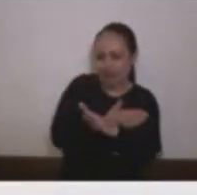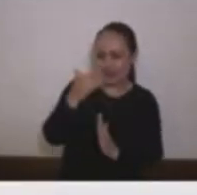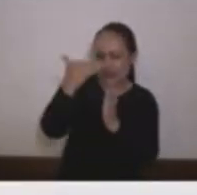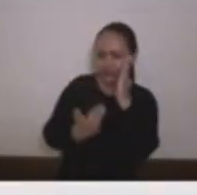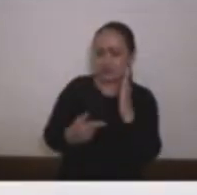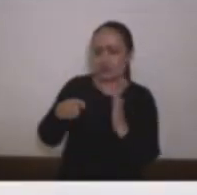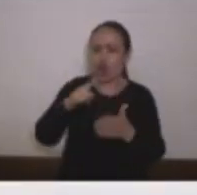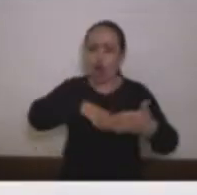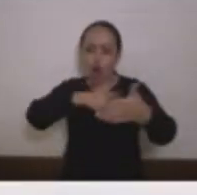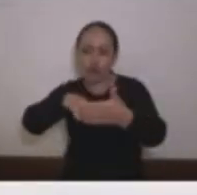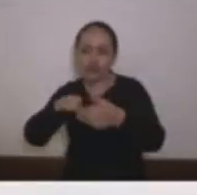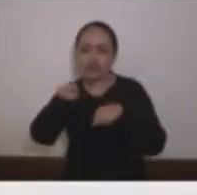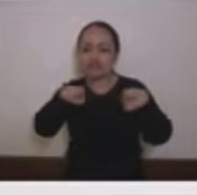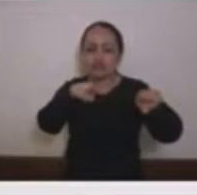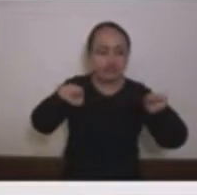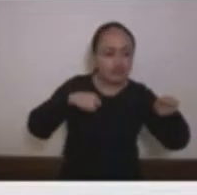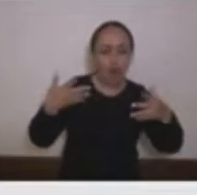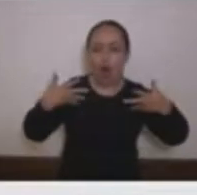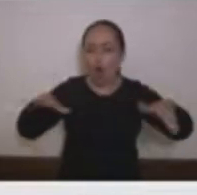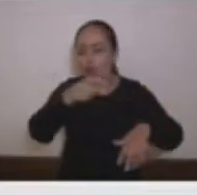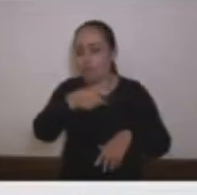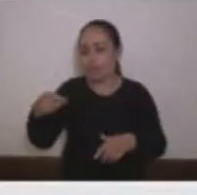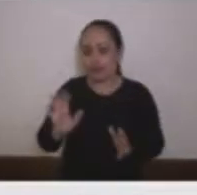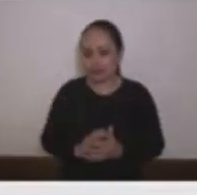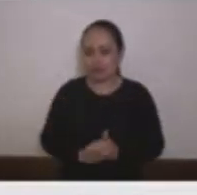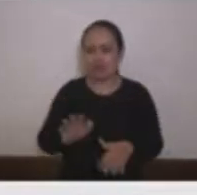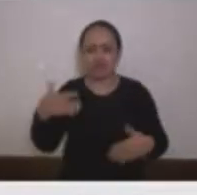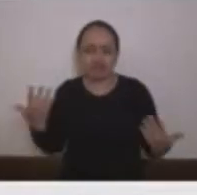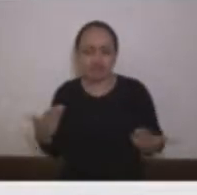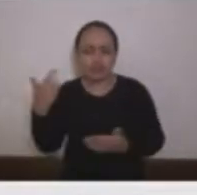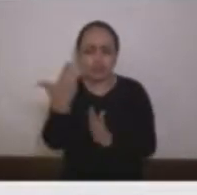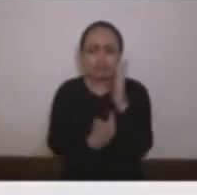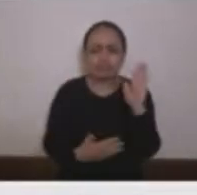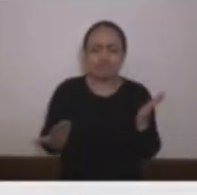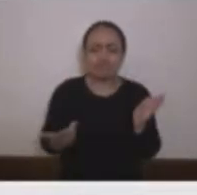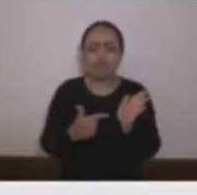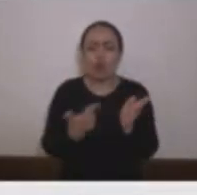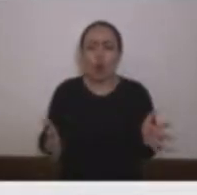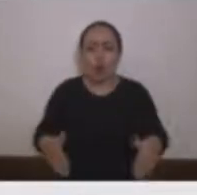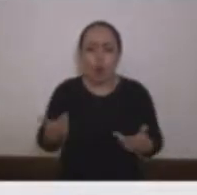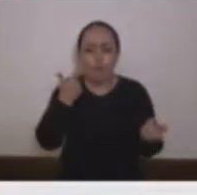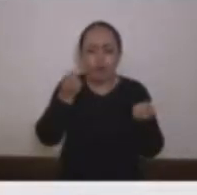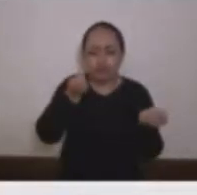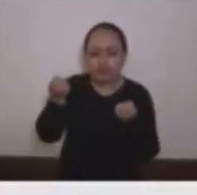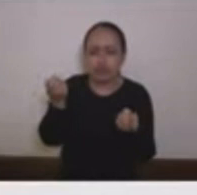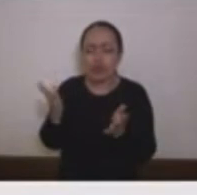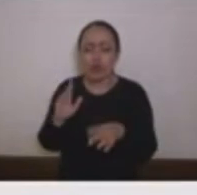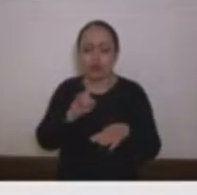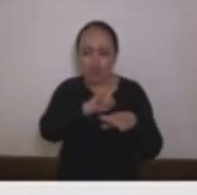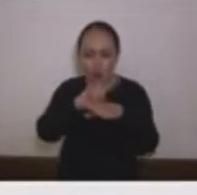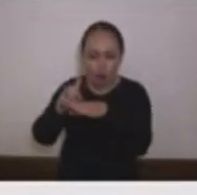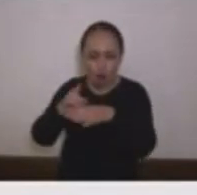contratación a dedo cuando ejerció como Contralor de Envigado cuáles son las garantías que ofrece la ciudad para realizar un control efectivo a la contratación directa